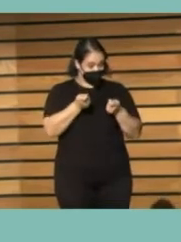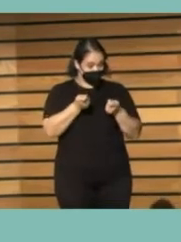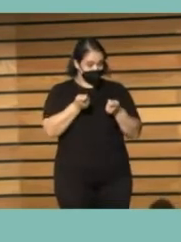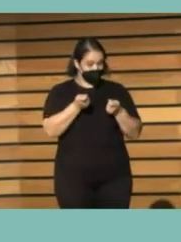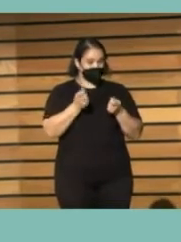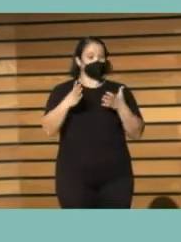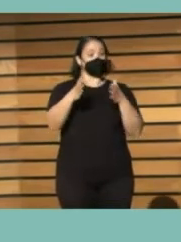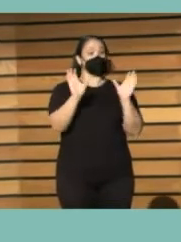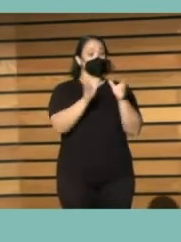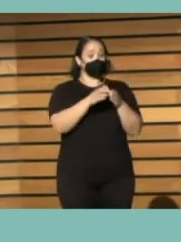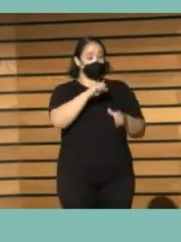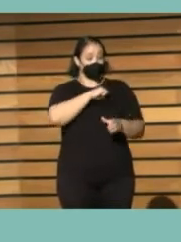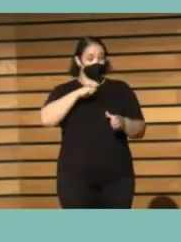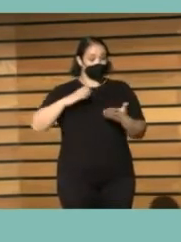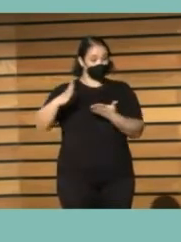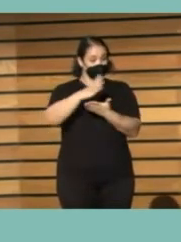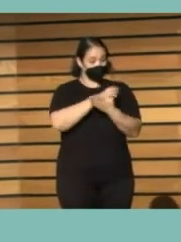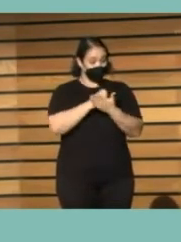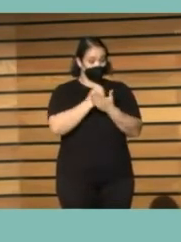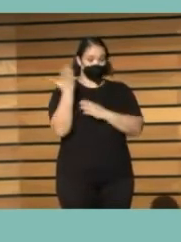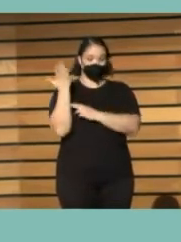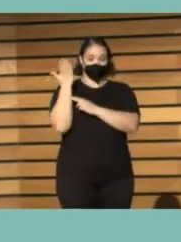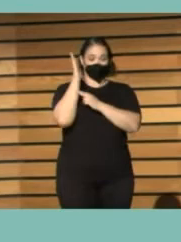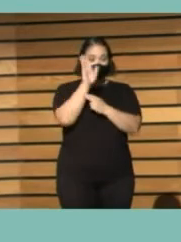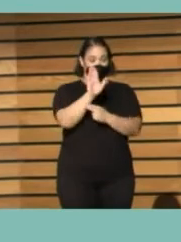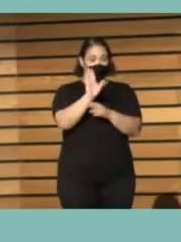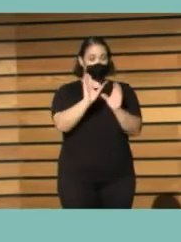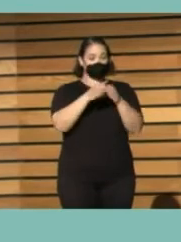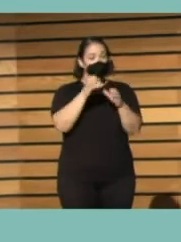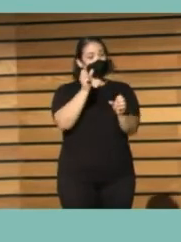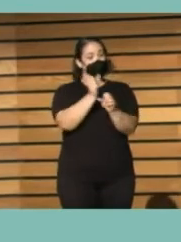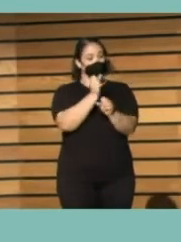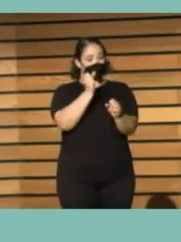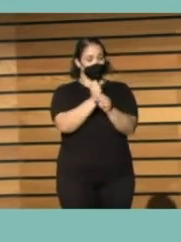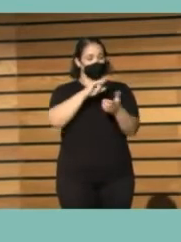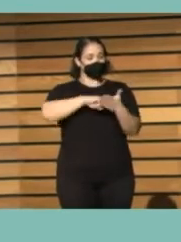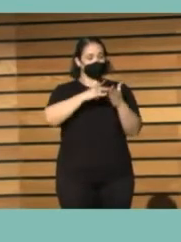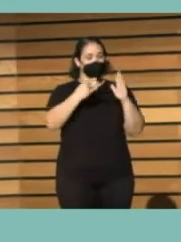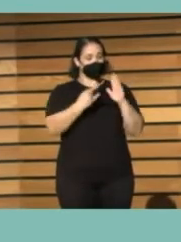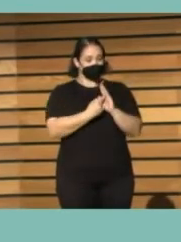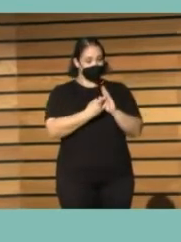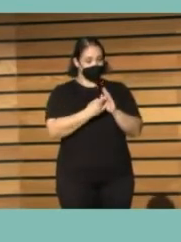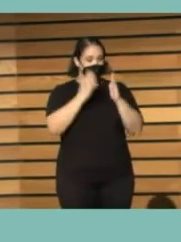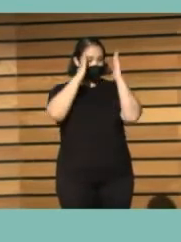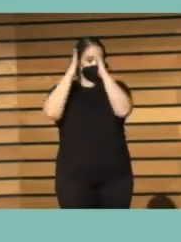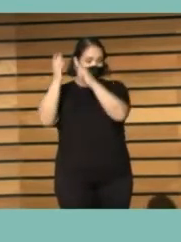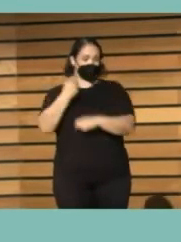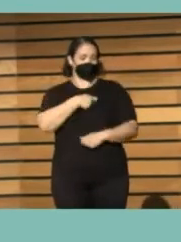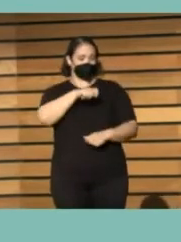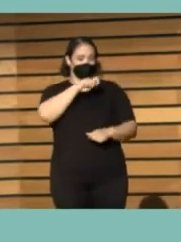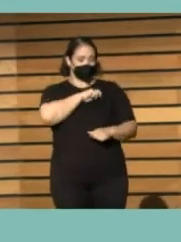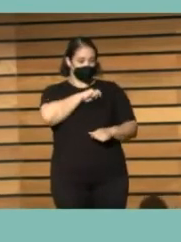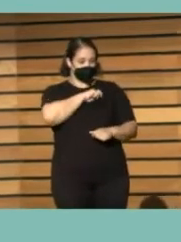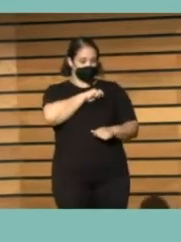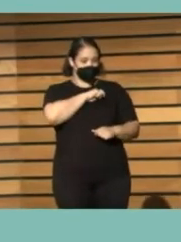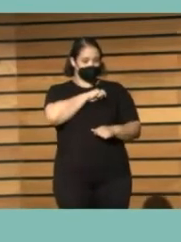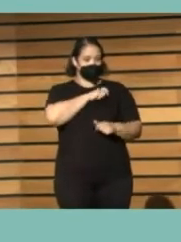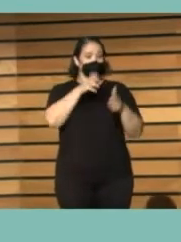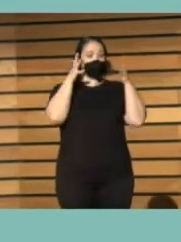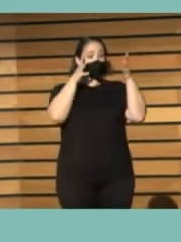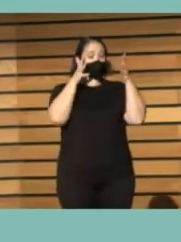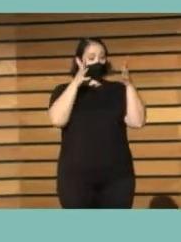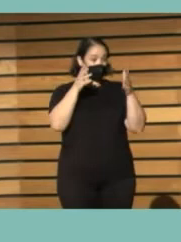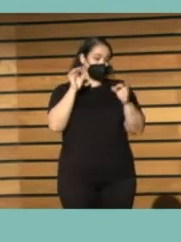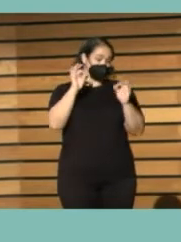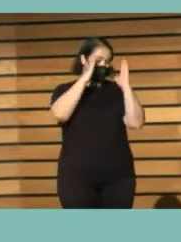todas las comunidades autónomas están representadas desde el Grupo de Trabajo del Sistema de Información de Bibliotecas Españolas del Consejo de Cooperación